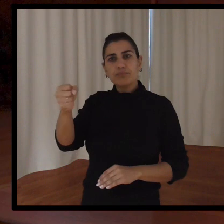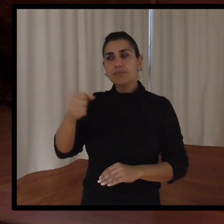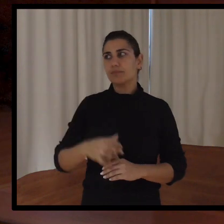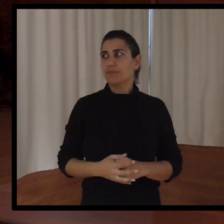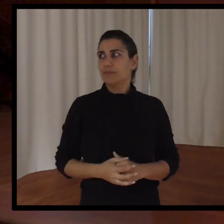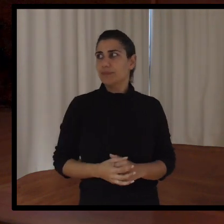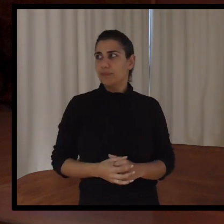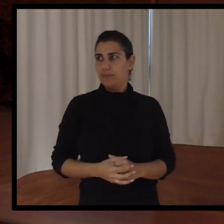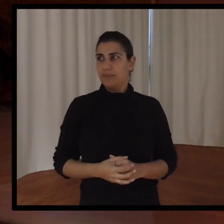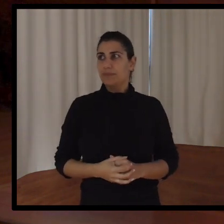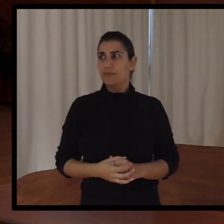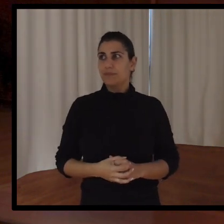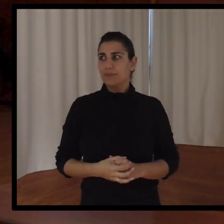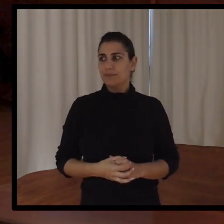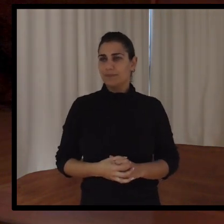Muchas gracias.